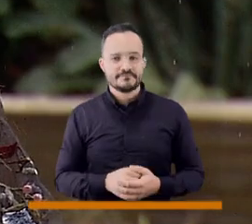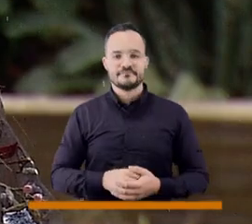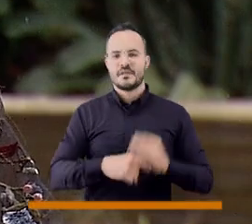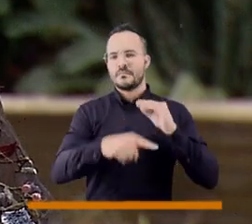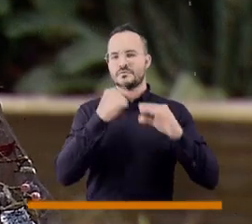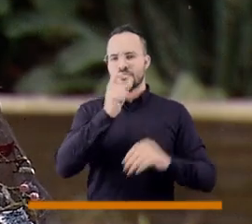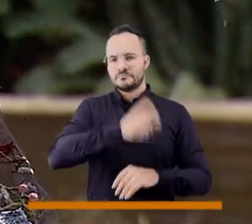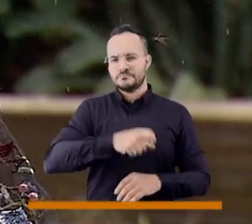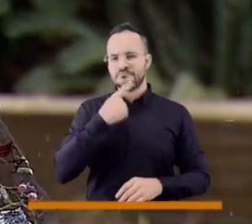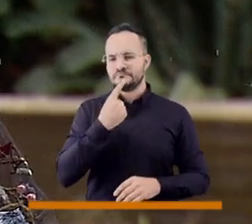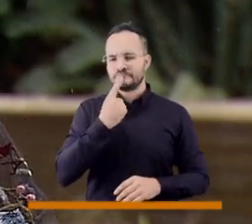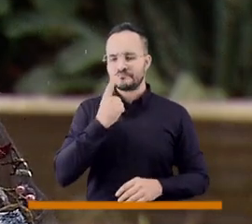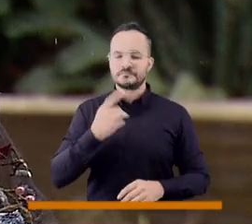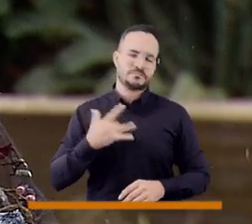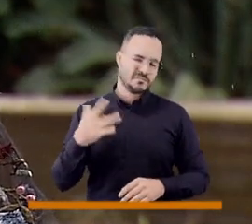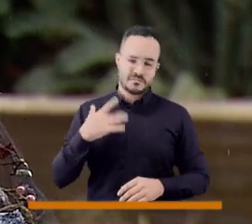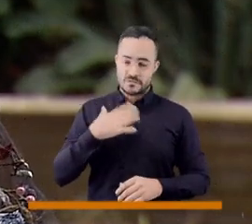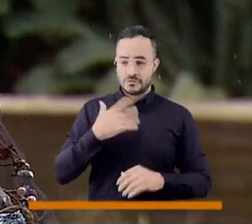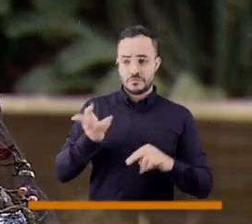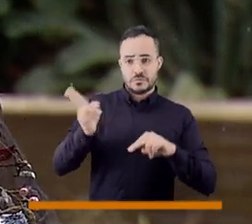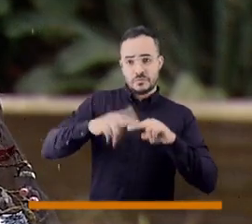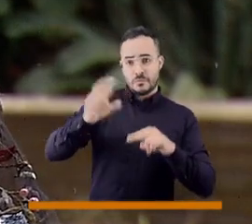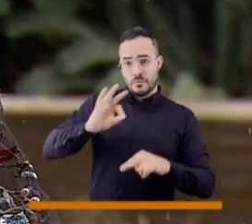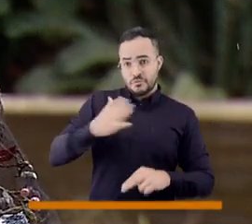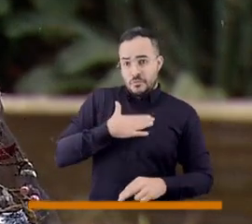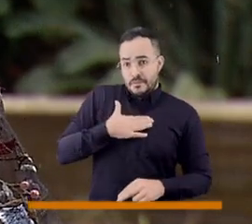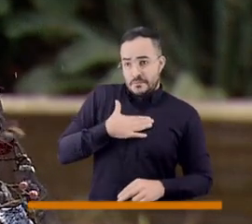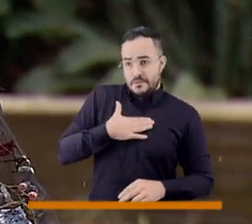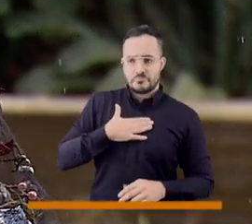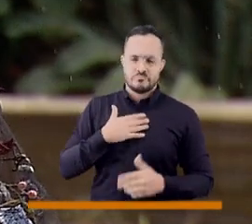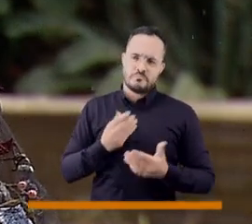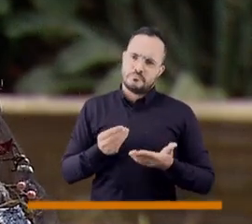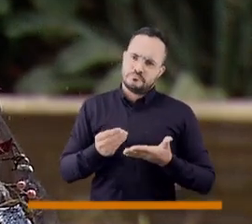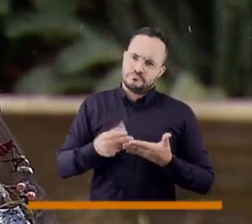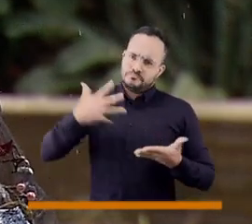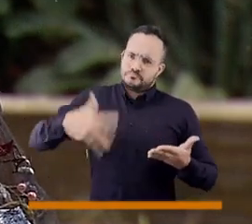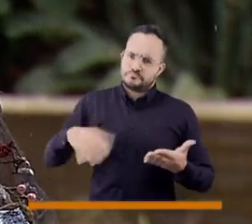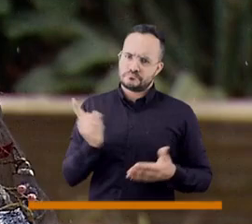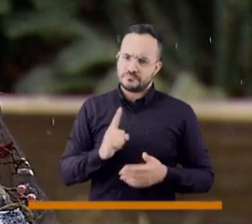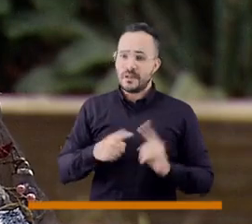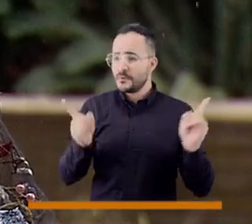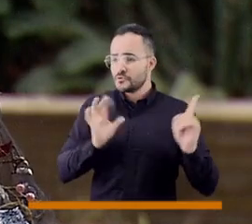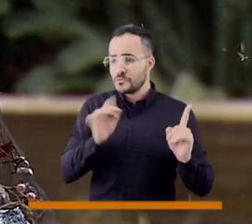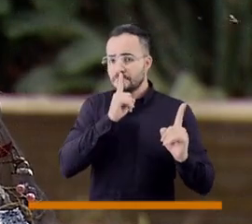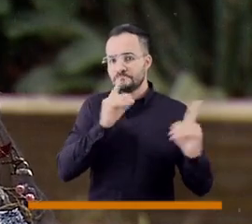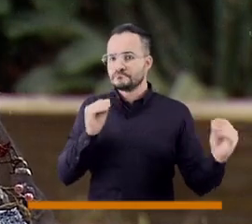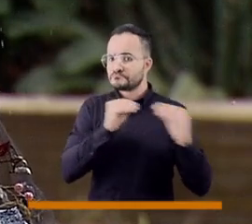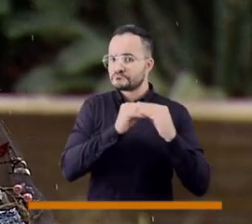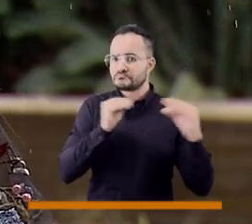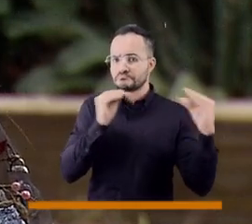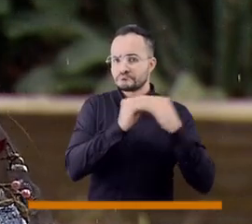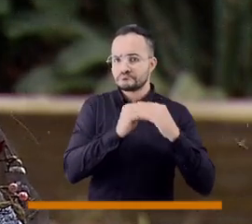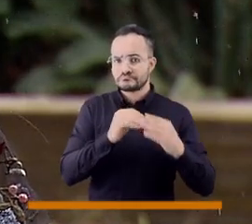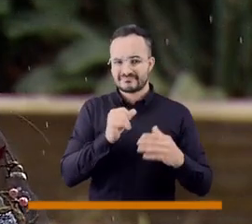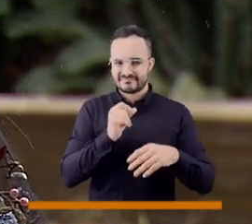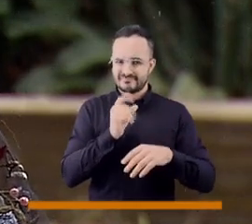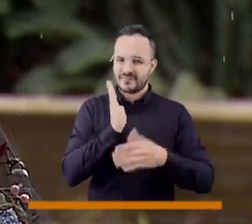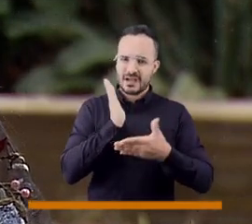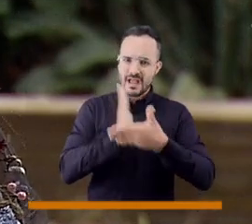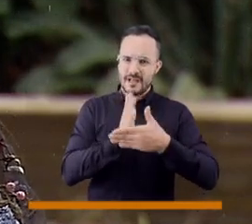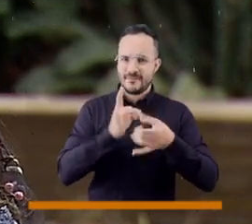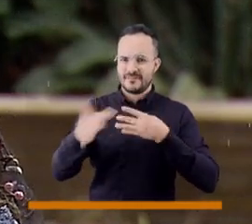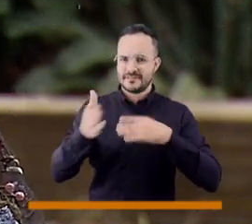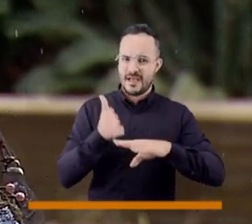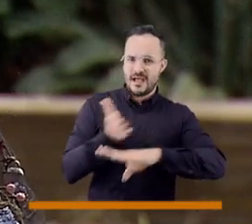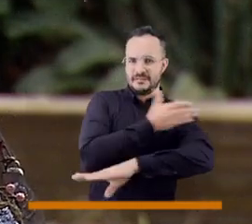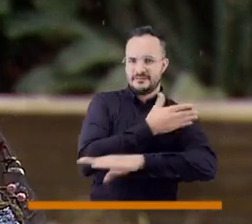en mi concepto creo que el porcentaje de incremento no fue tan alto. Sin embargo, siempre me acojo al pago anual y así hay un descuento,